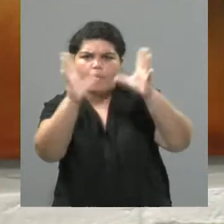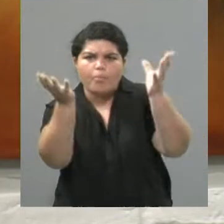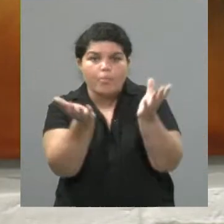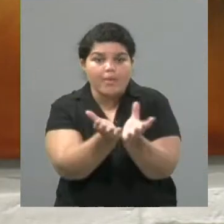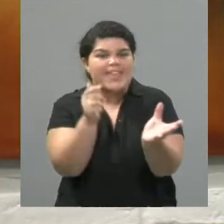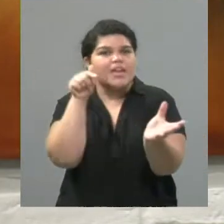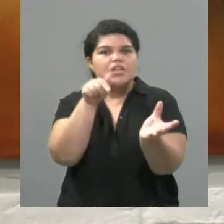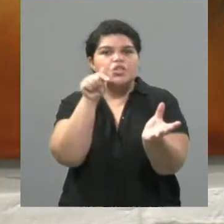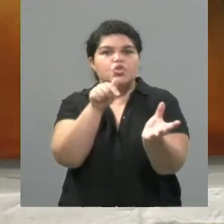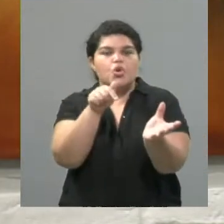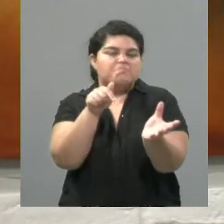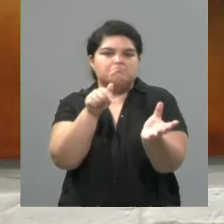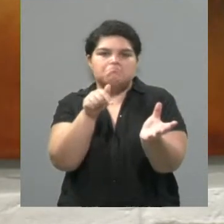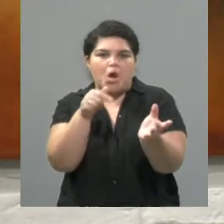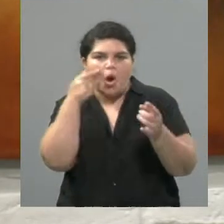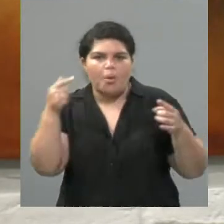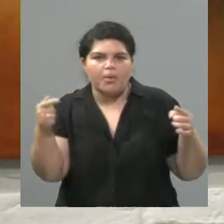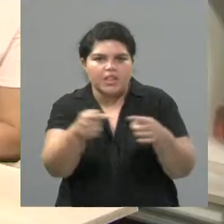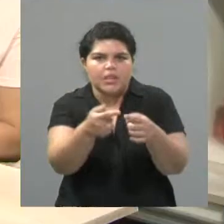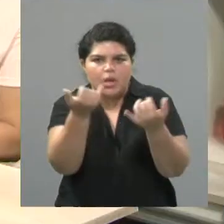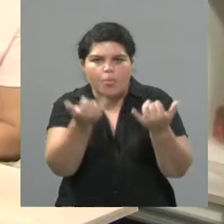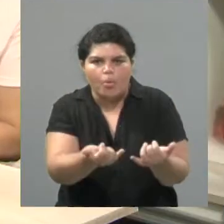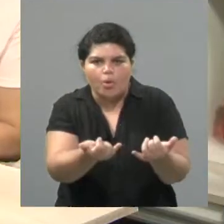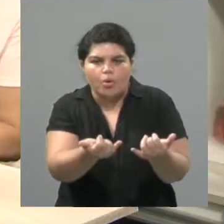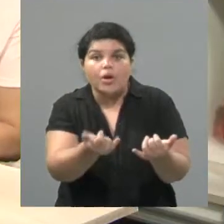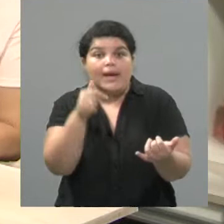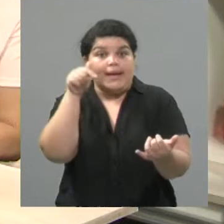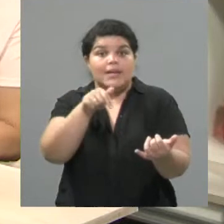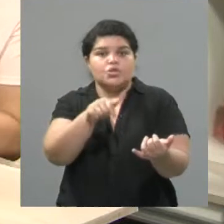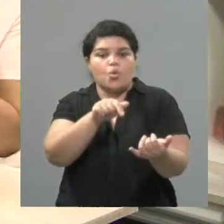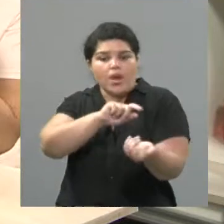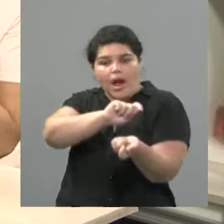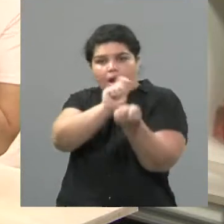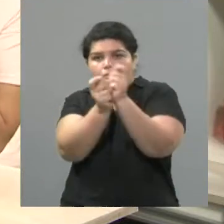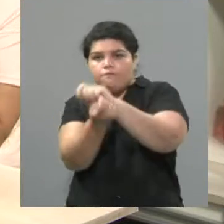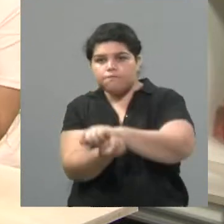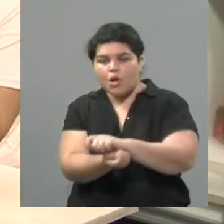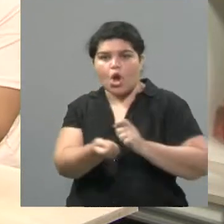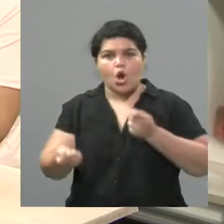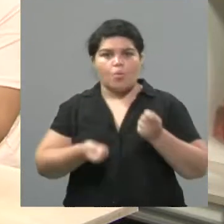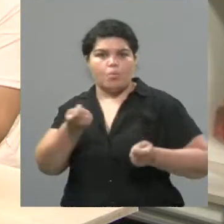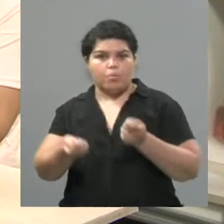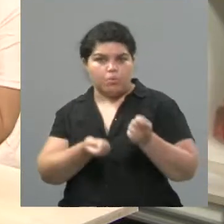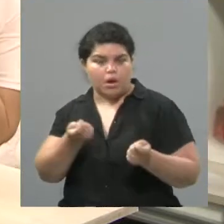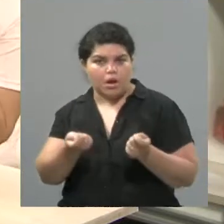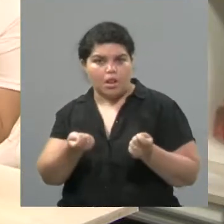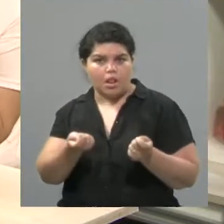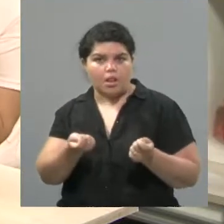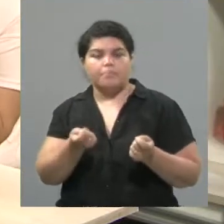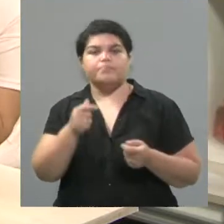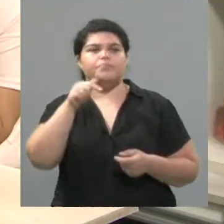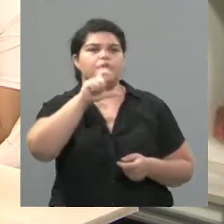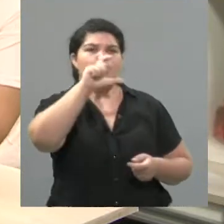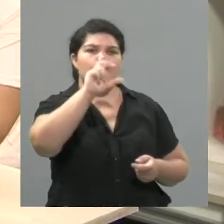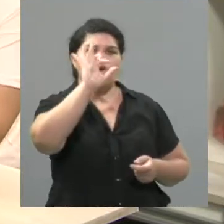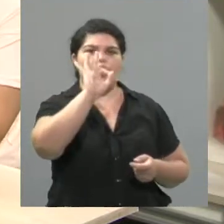visibilizarlo a partir de la danza, ¿no? Qué increíble. Y colapso tiene que ver con, digo, el nombre en sí de la obra es como que quiere manifestar todo lo que